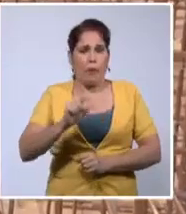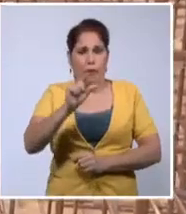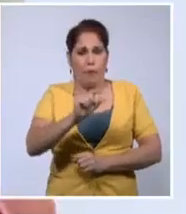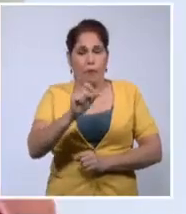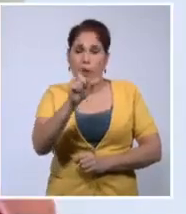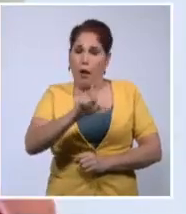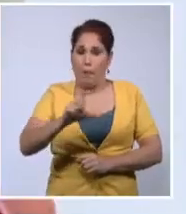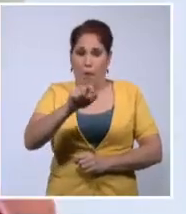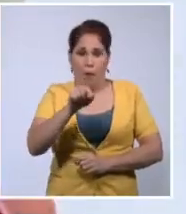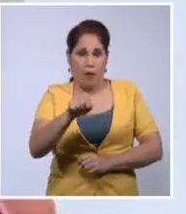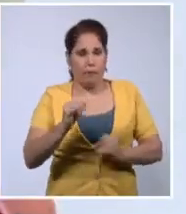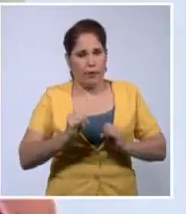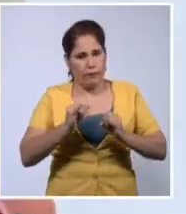Sistema Informativo de la Televisión Cubana.